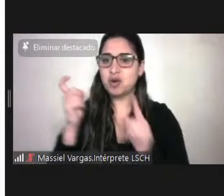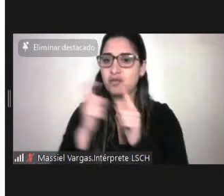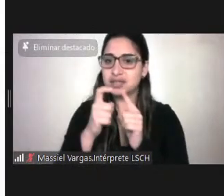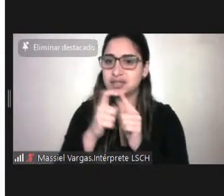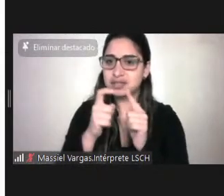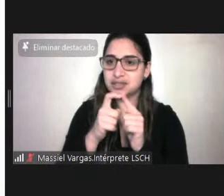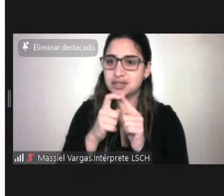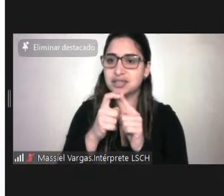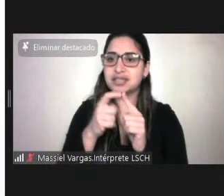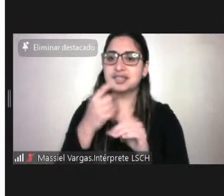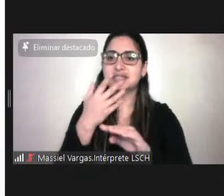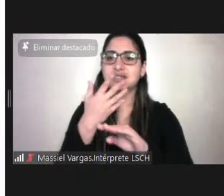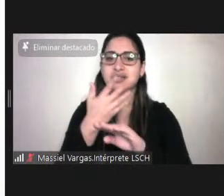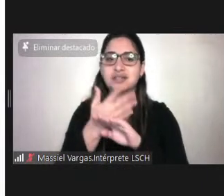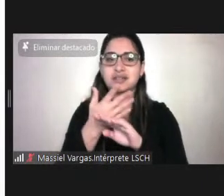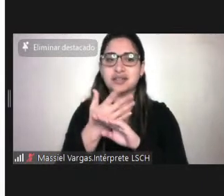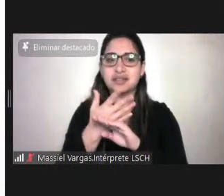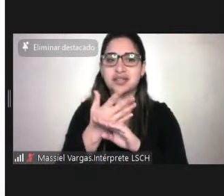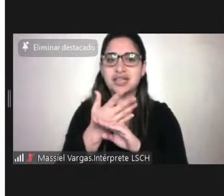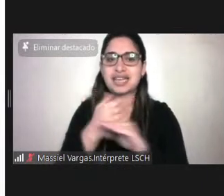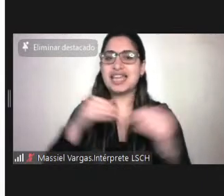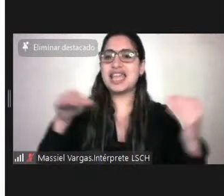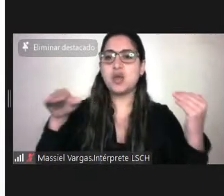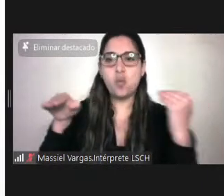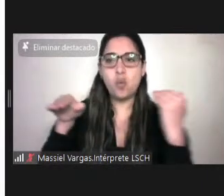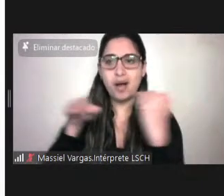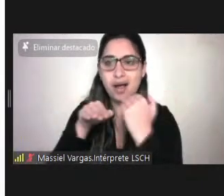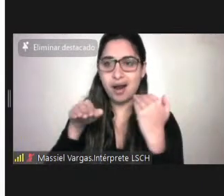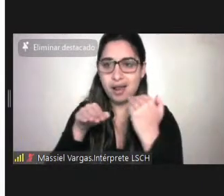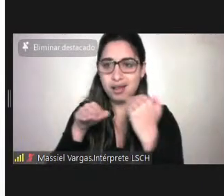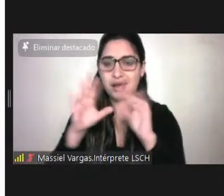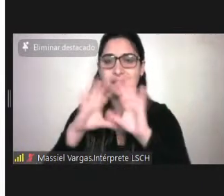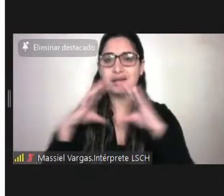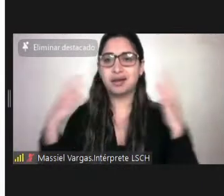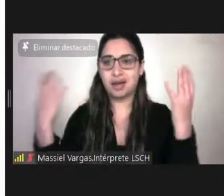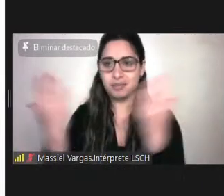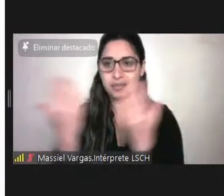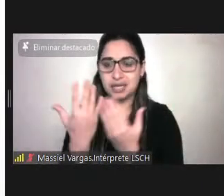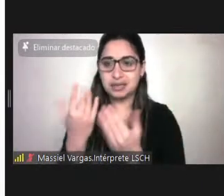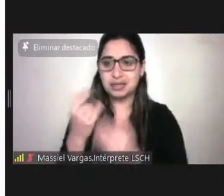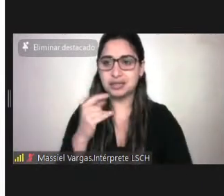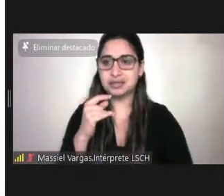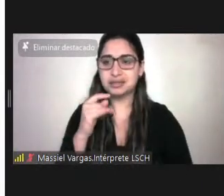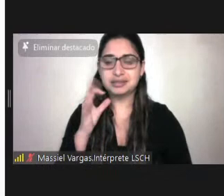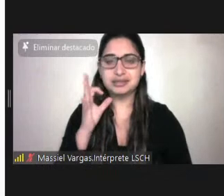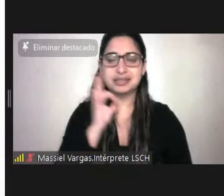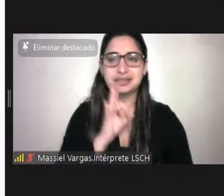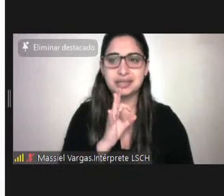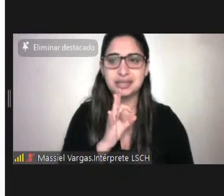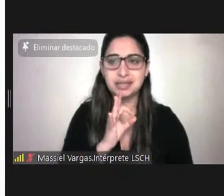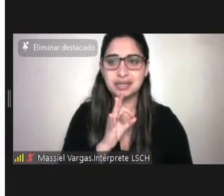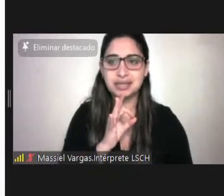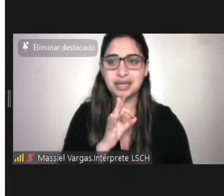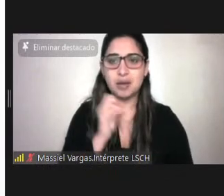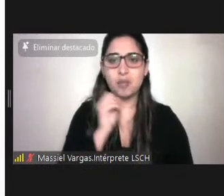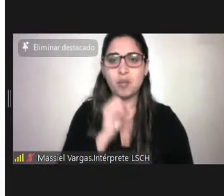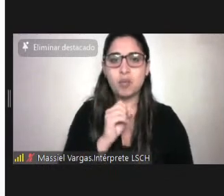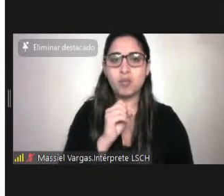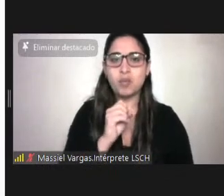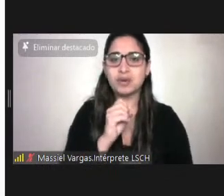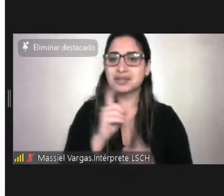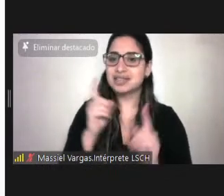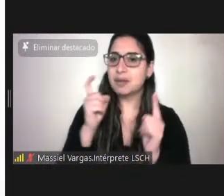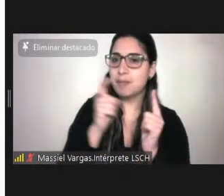reconocimiento de los derechos. En igualdad de condiciones. Se habla de que puede ser el propósito o tener el efecto.